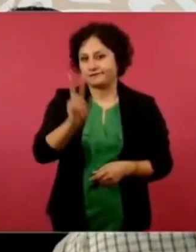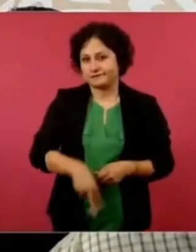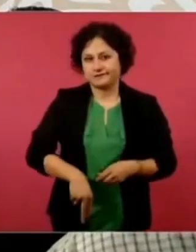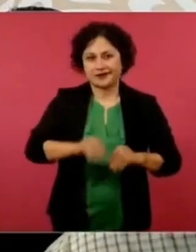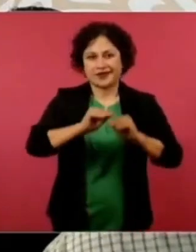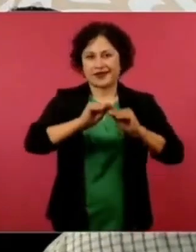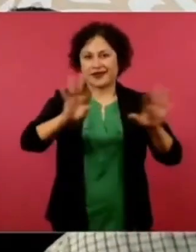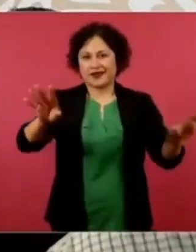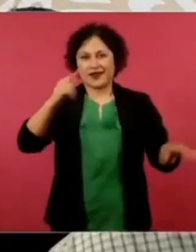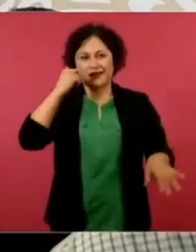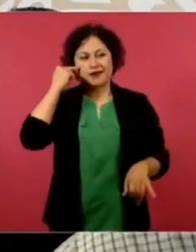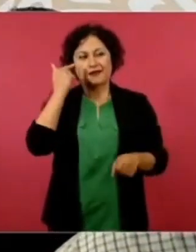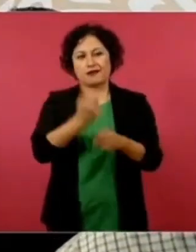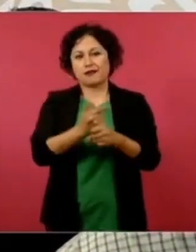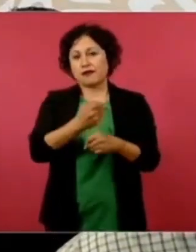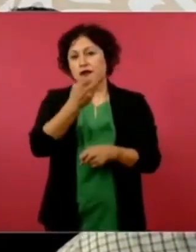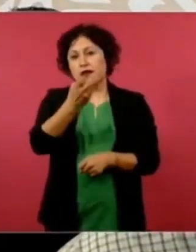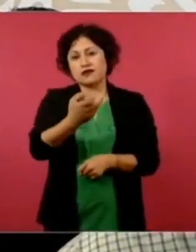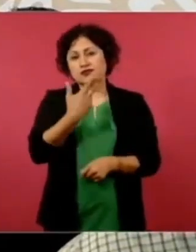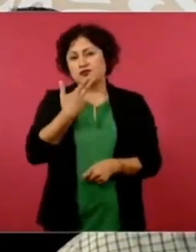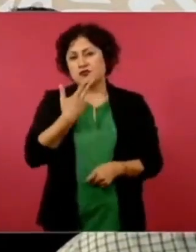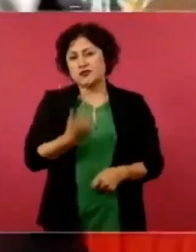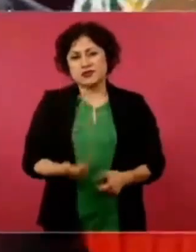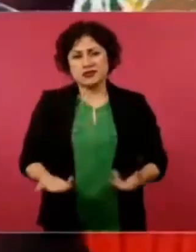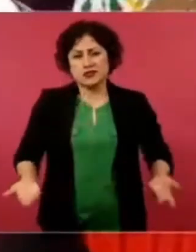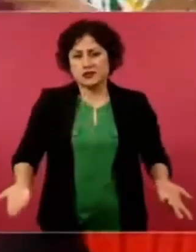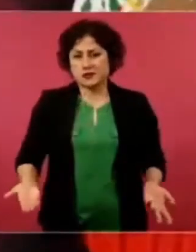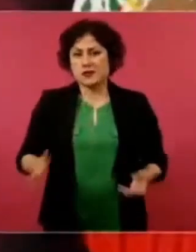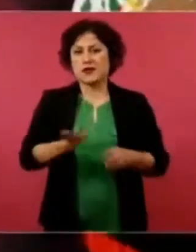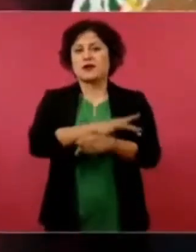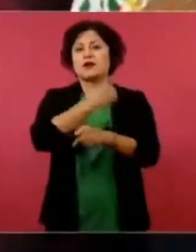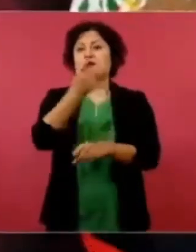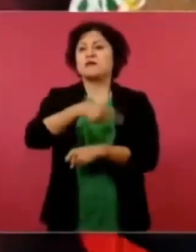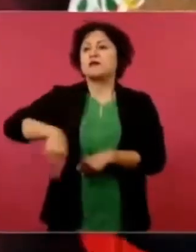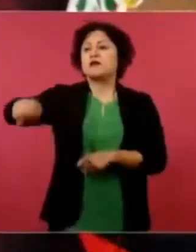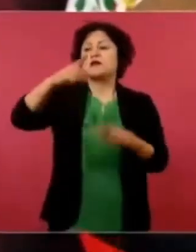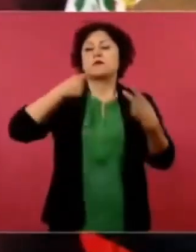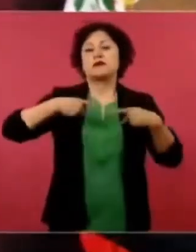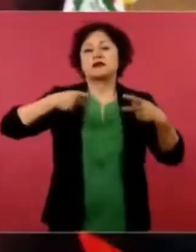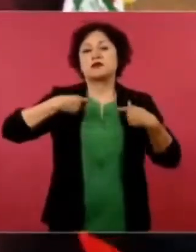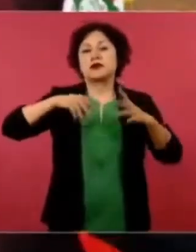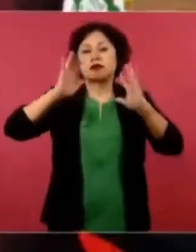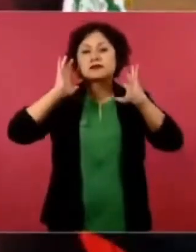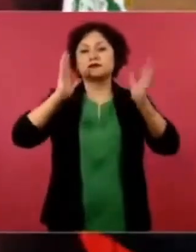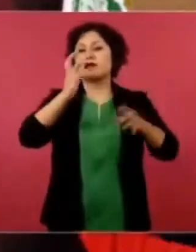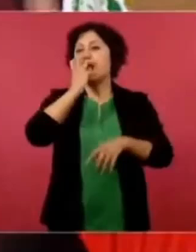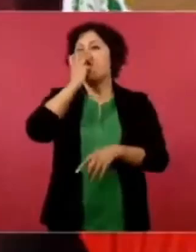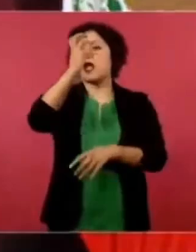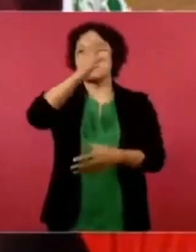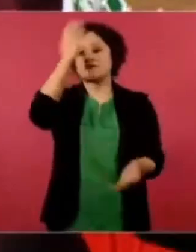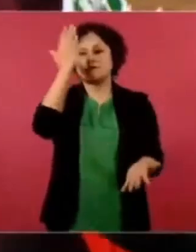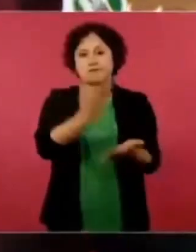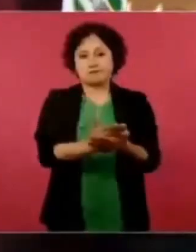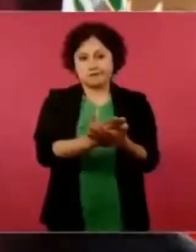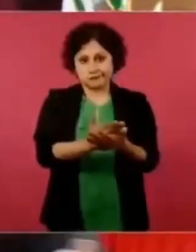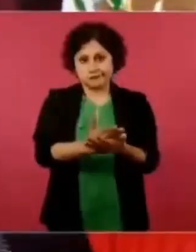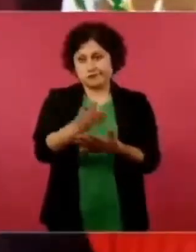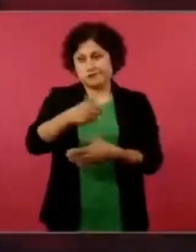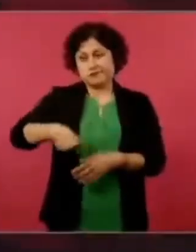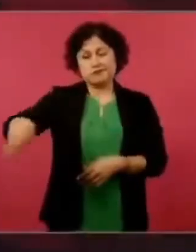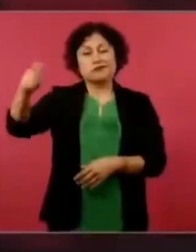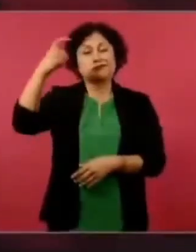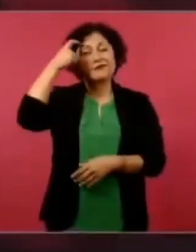funciona cuando un pueblo ha dicho basta y está consciente,